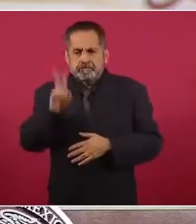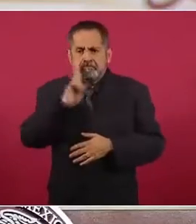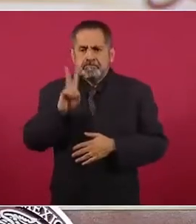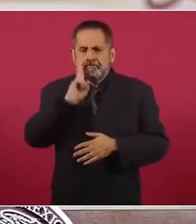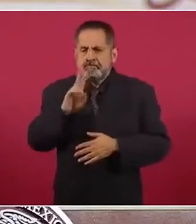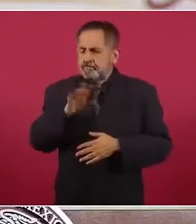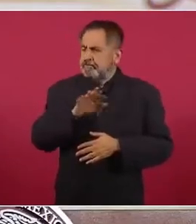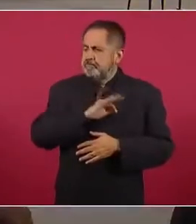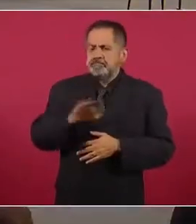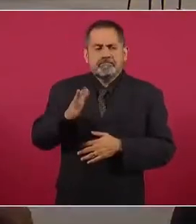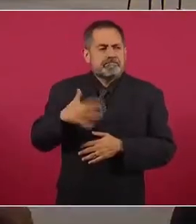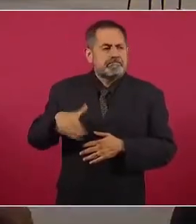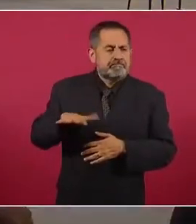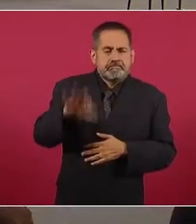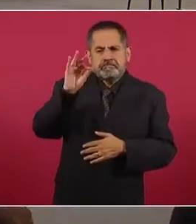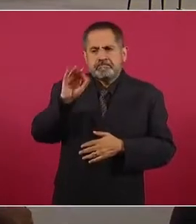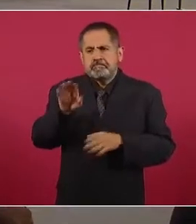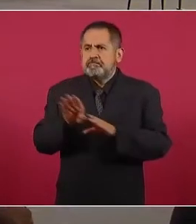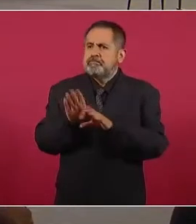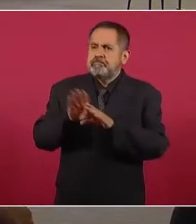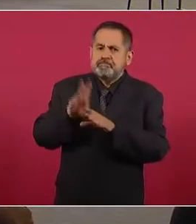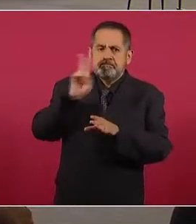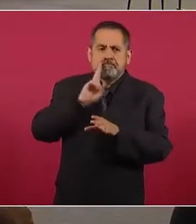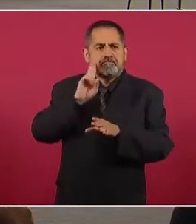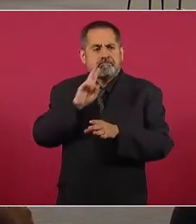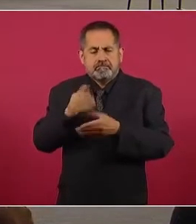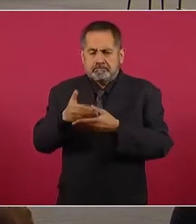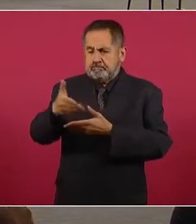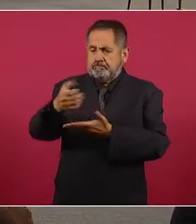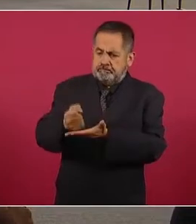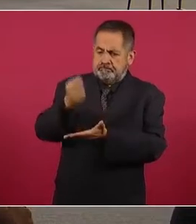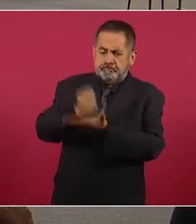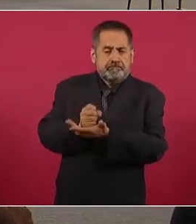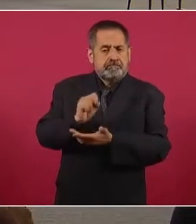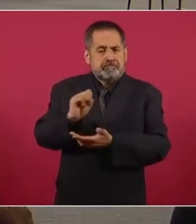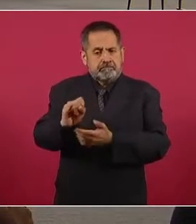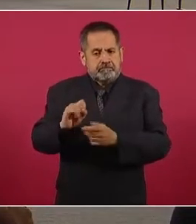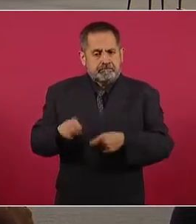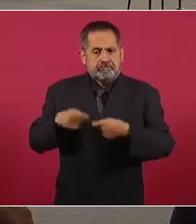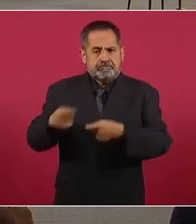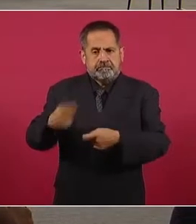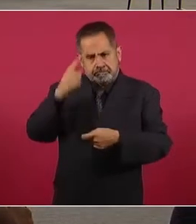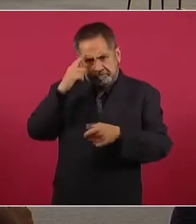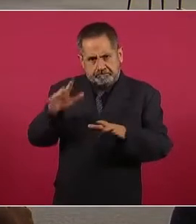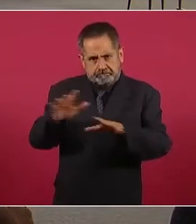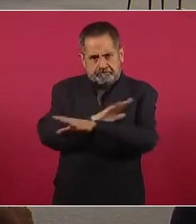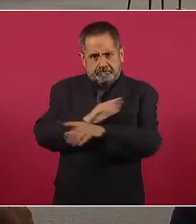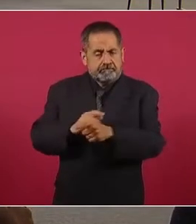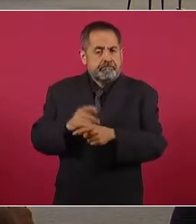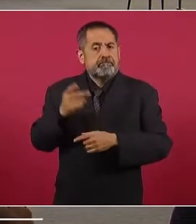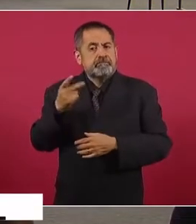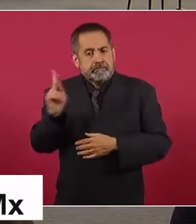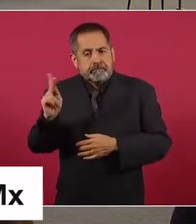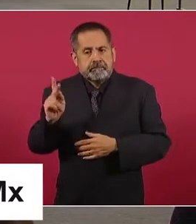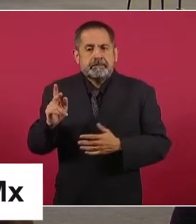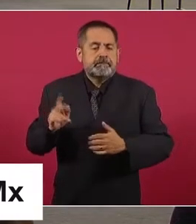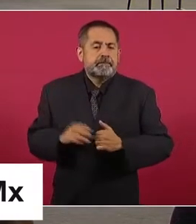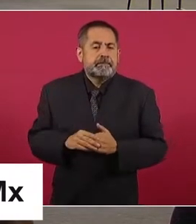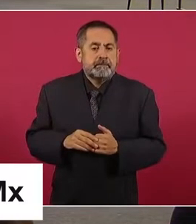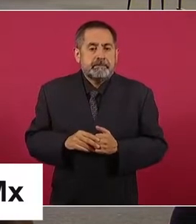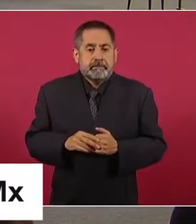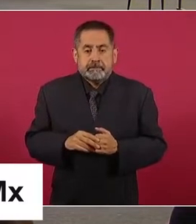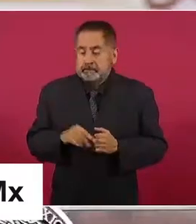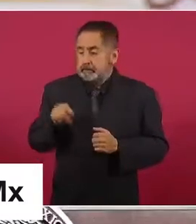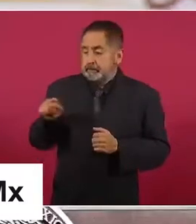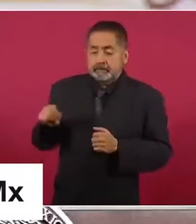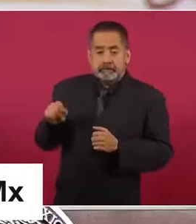elaborar un decreto que dé legalidad y constitucionalidad al cambio. Sin embargo, apenas